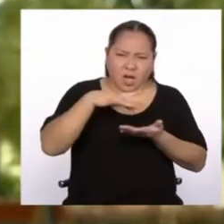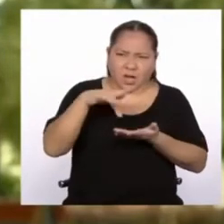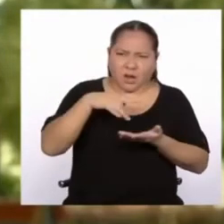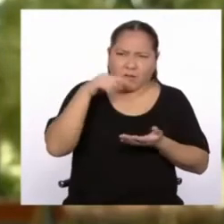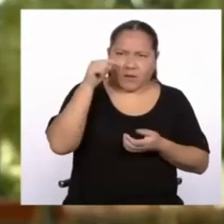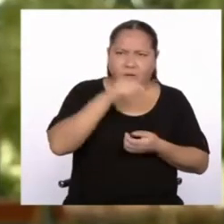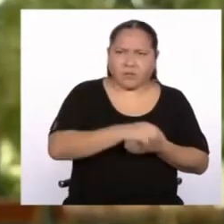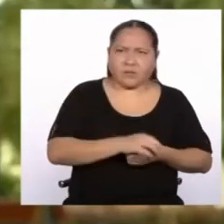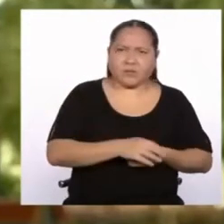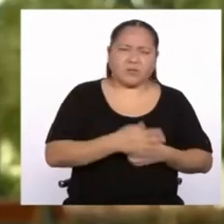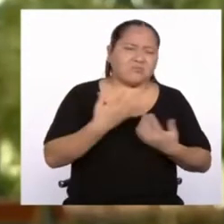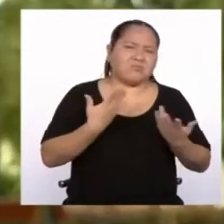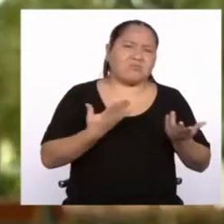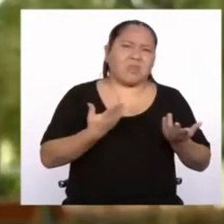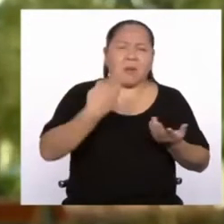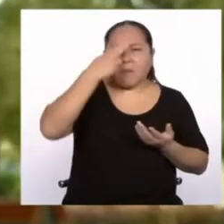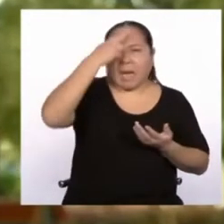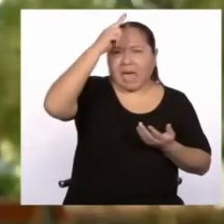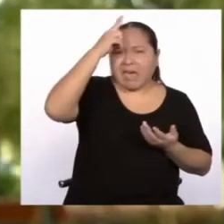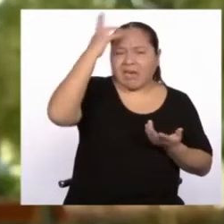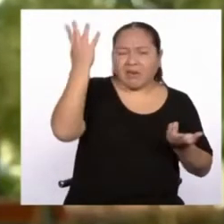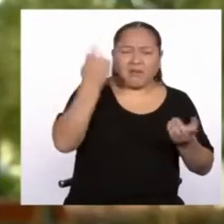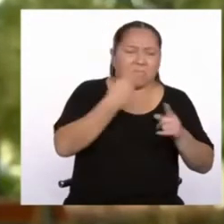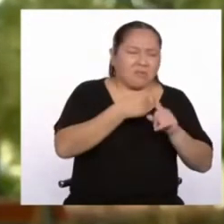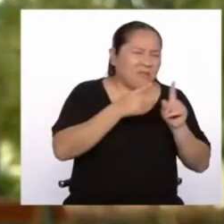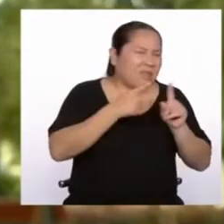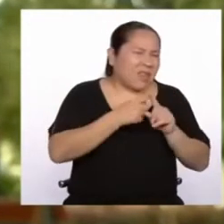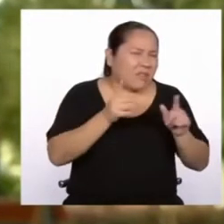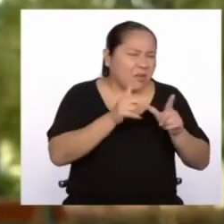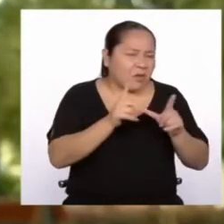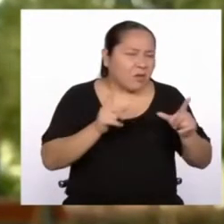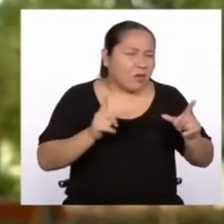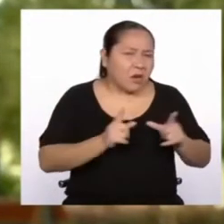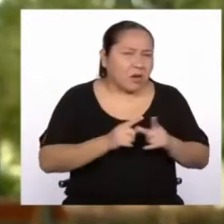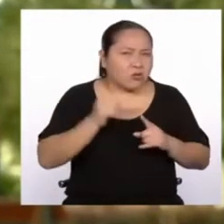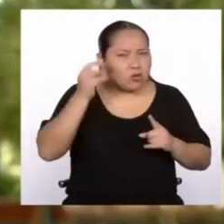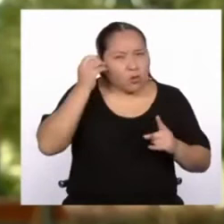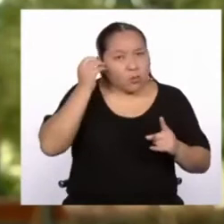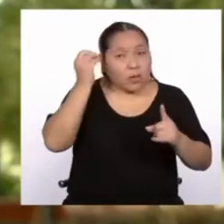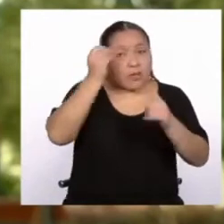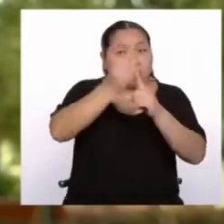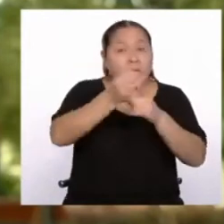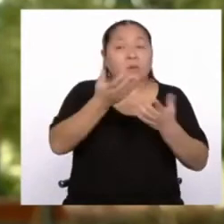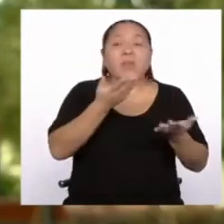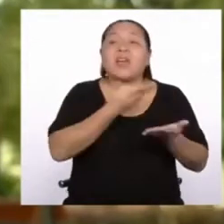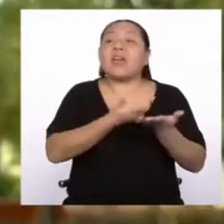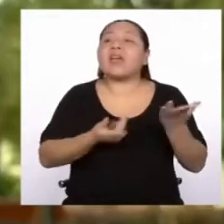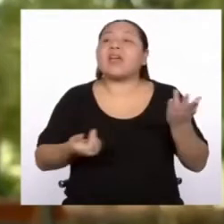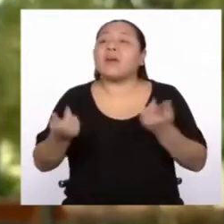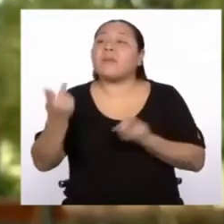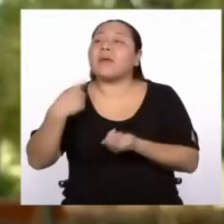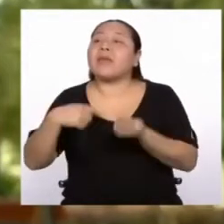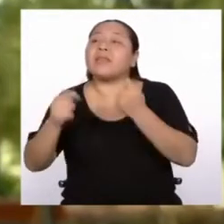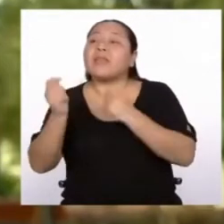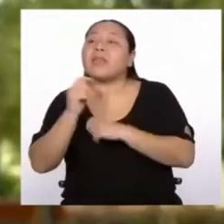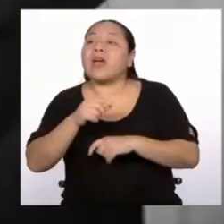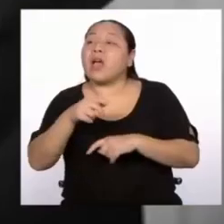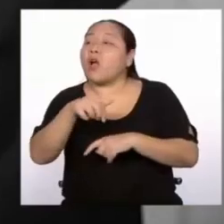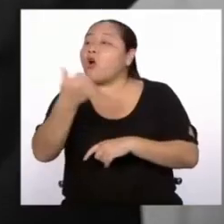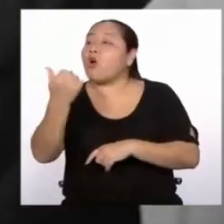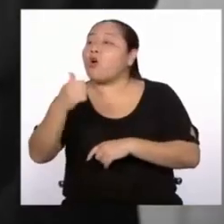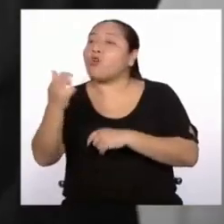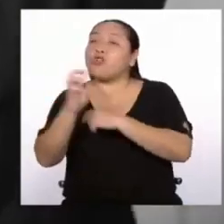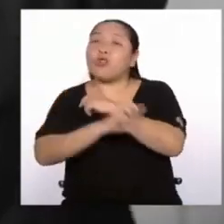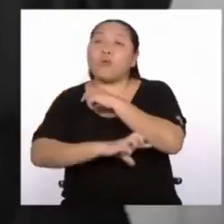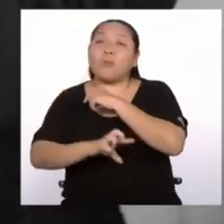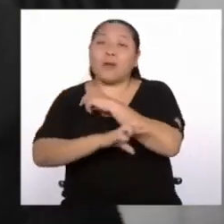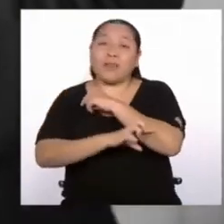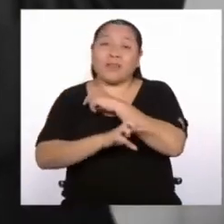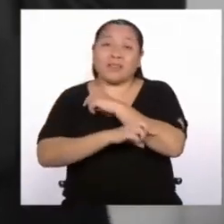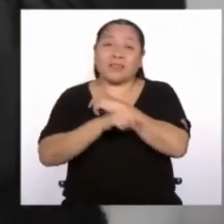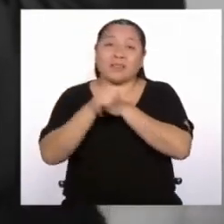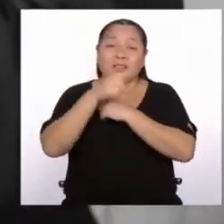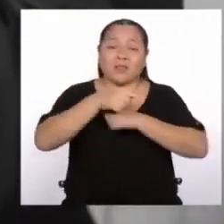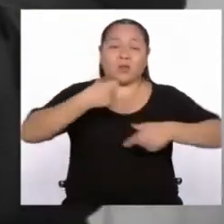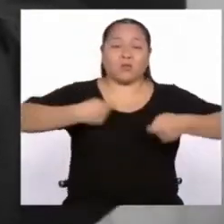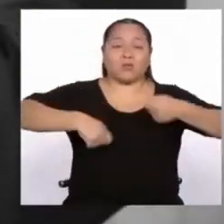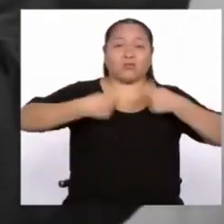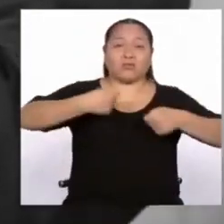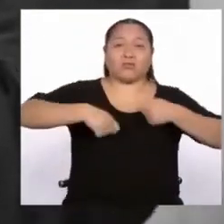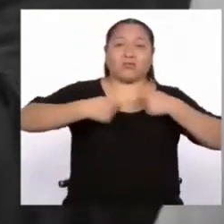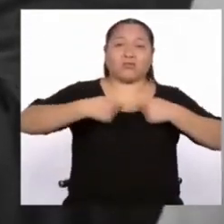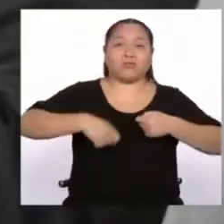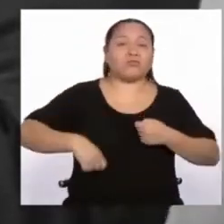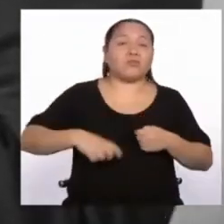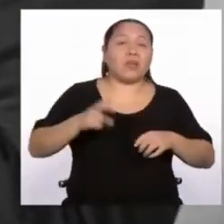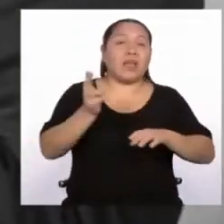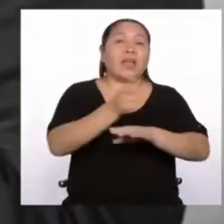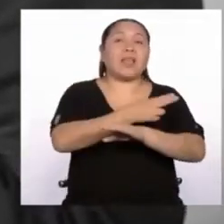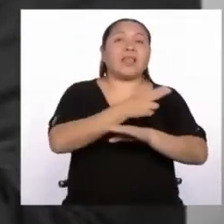corrido mexicano, ¿no? Entonces, con el objetivo de vender a los diversos países de sus discos. Entonces, ellos grabaron nuestro himno nacional